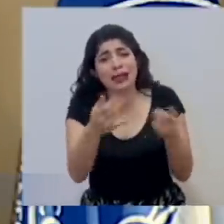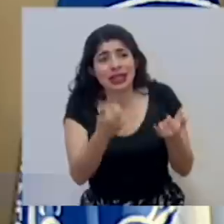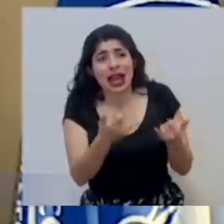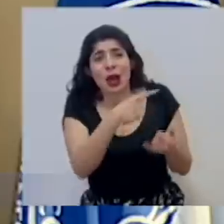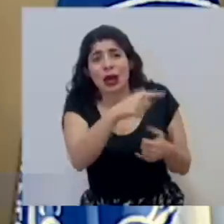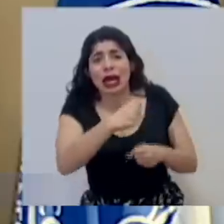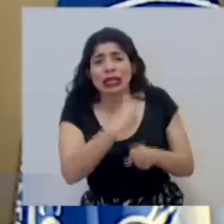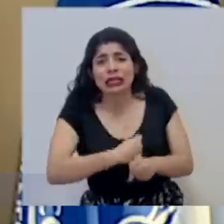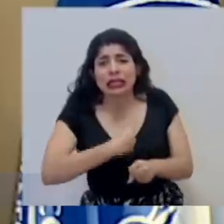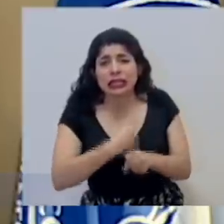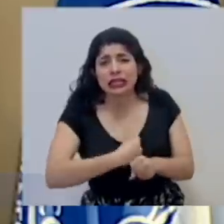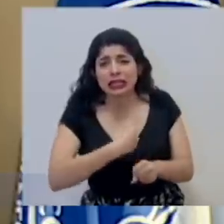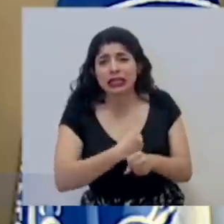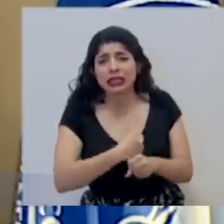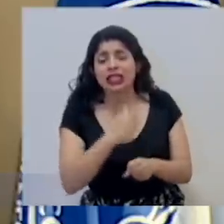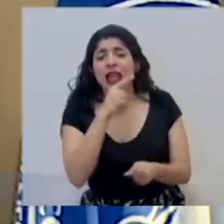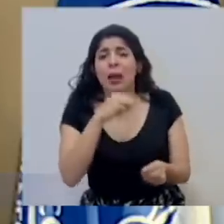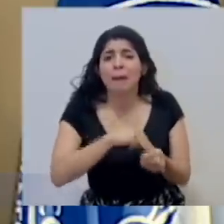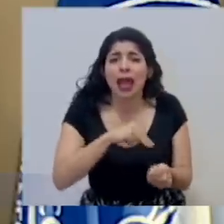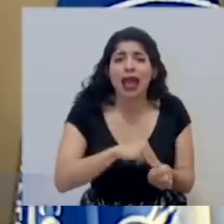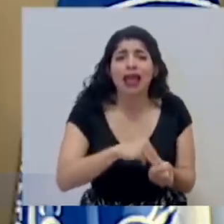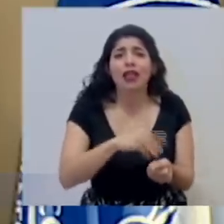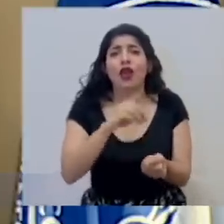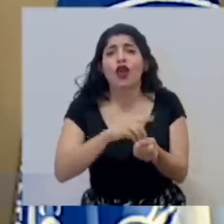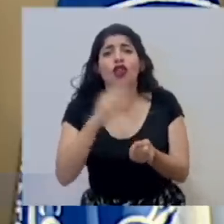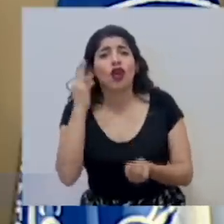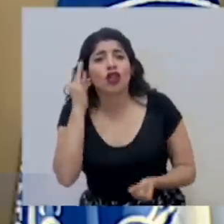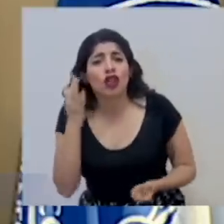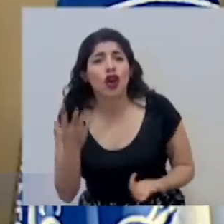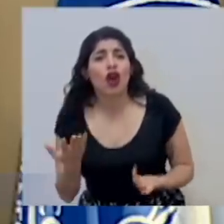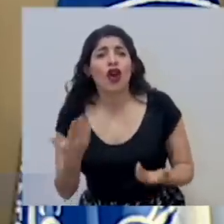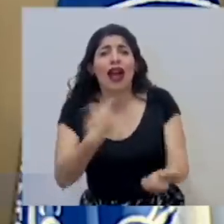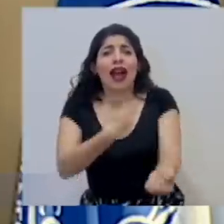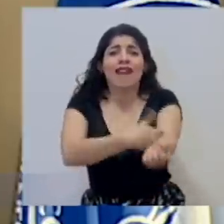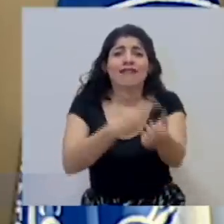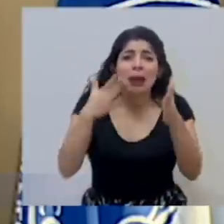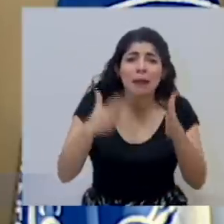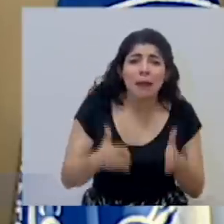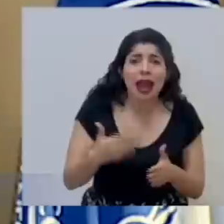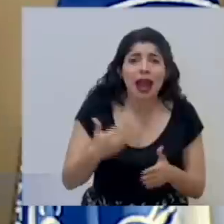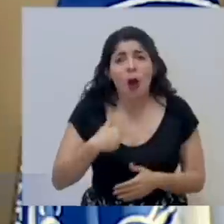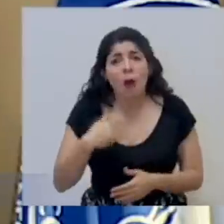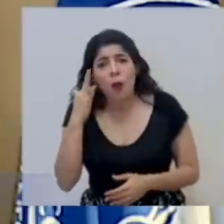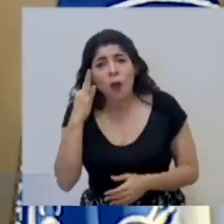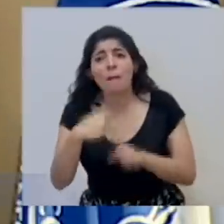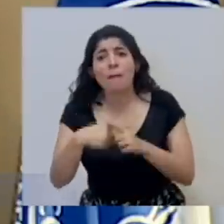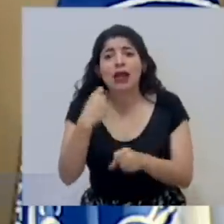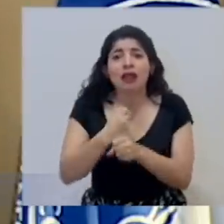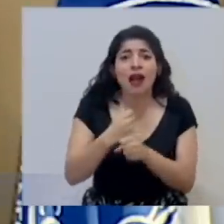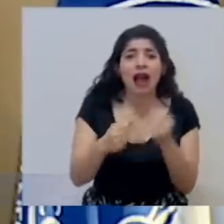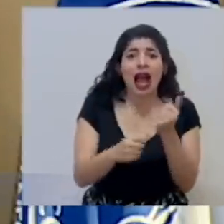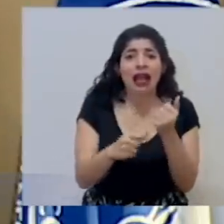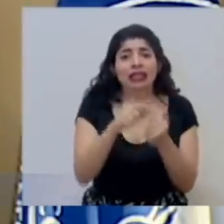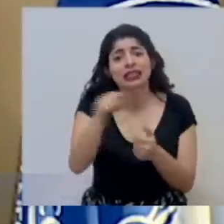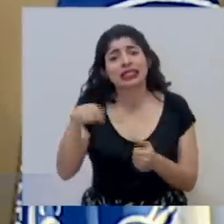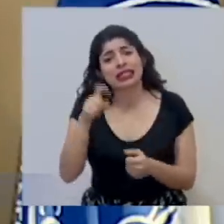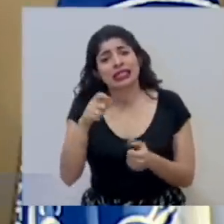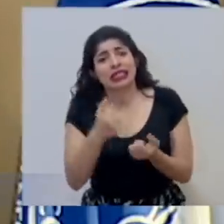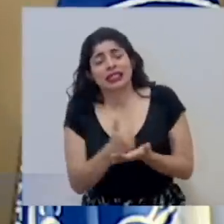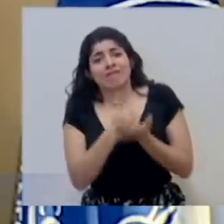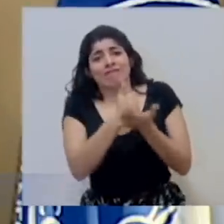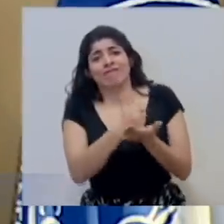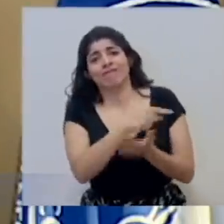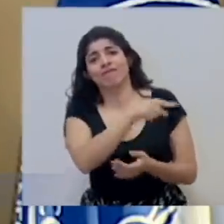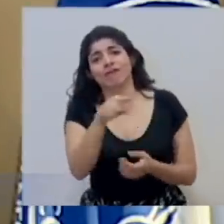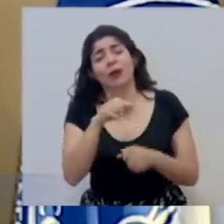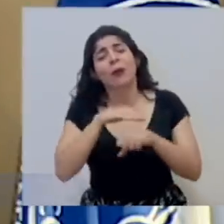que están en la primera línea, a los médicos, a las doctoras, enfermeras y enfermeros y personal de asistencia. Por